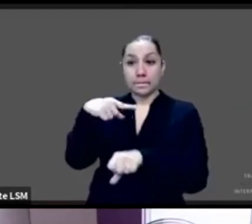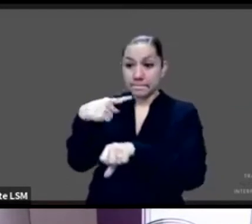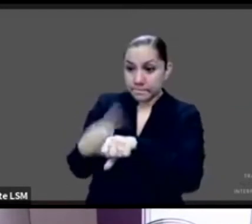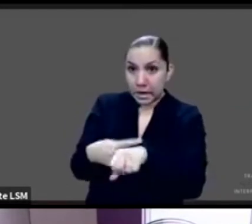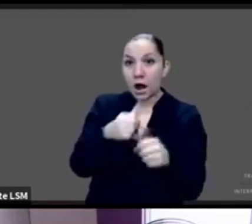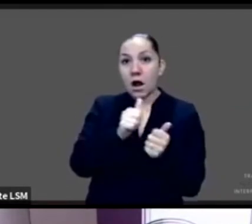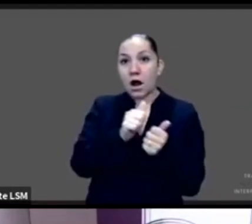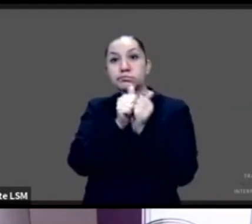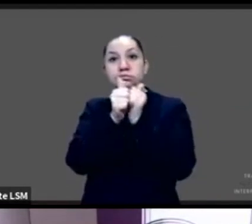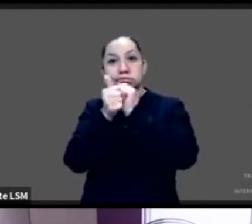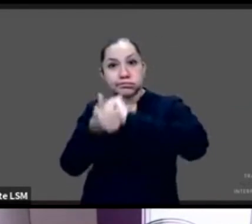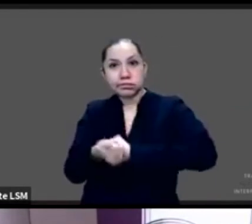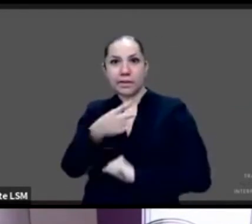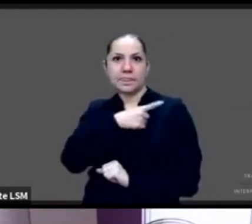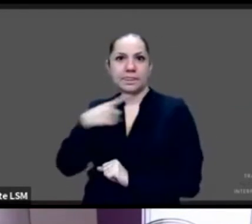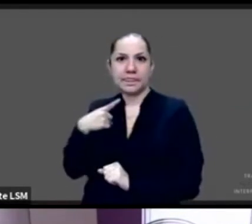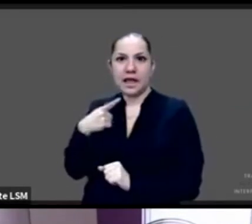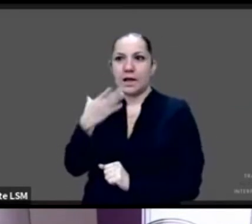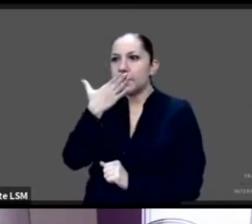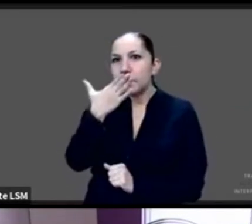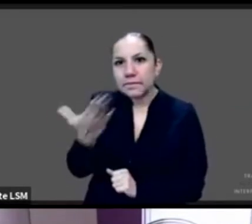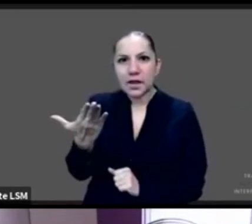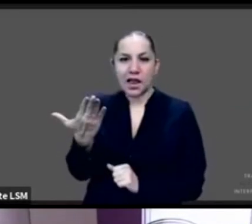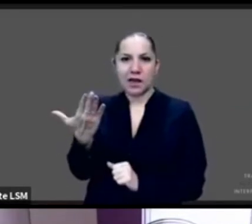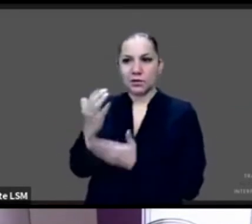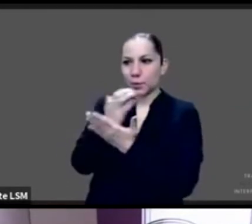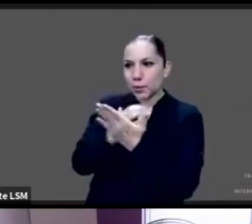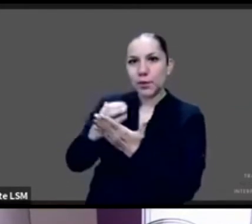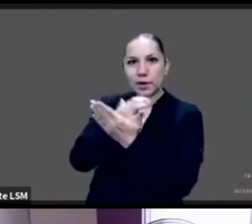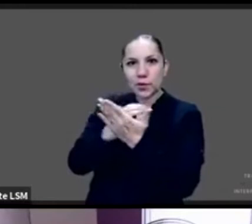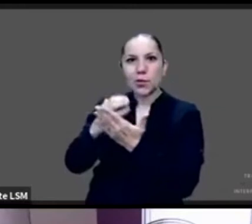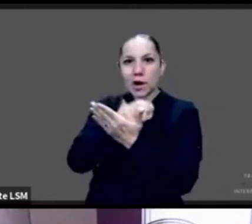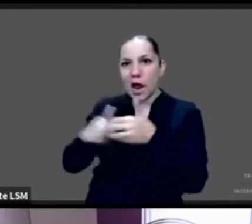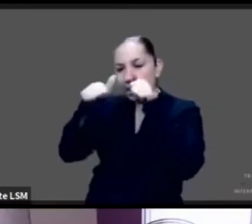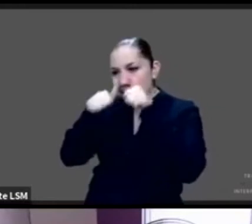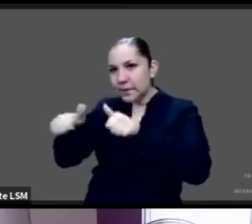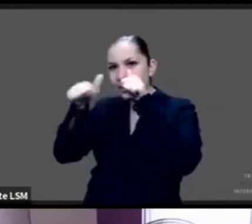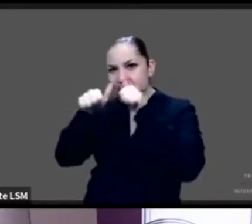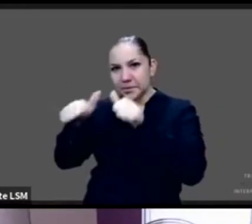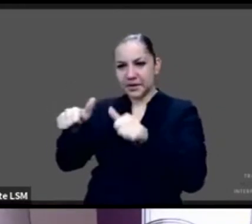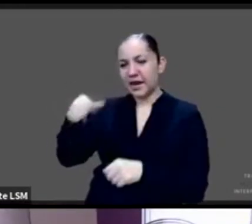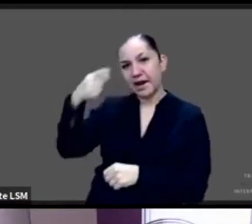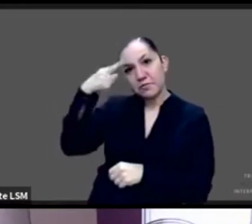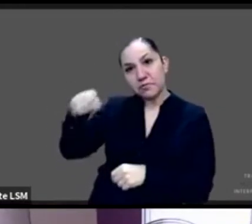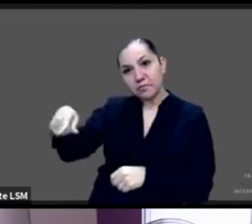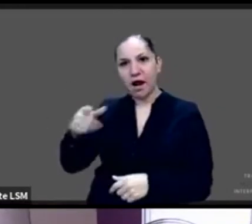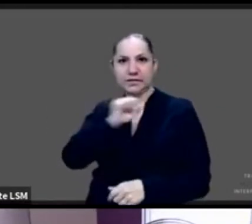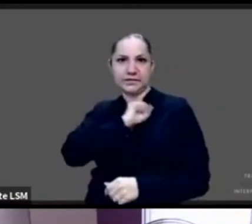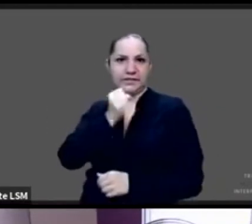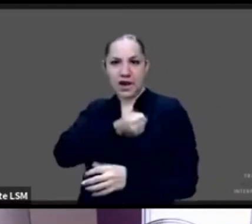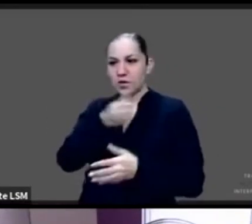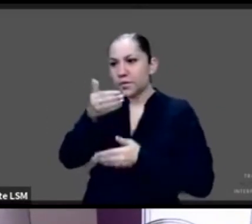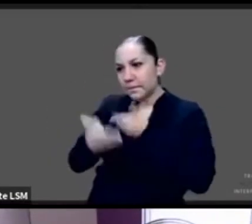secuelas y tener, pues, o sea, digamos, mejores evoluciones de las enfermedades, ¿no? En